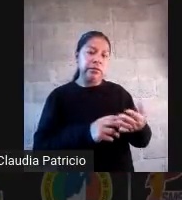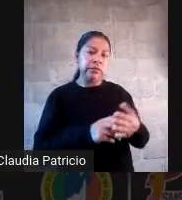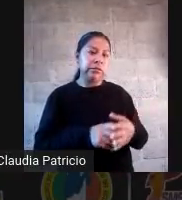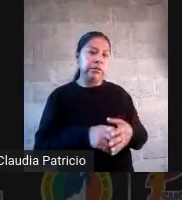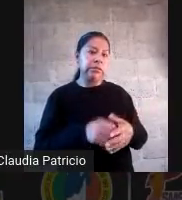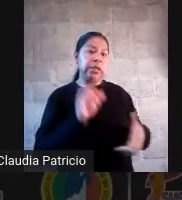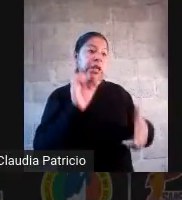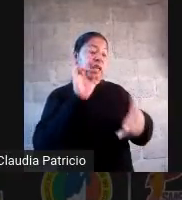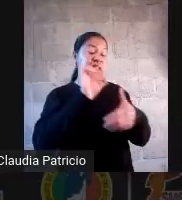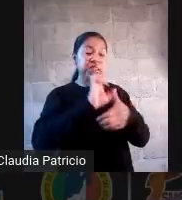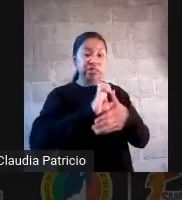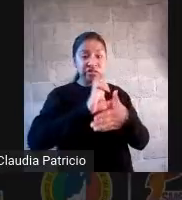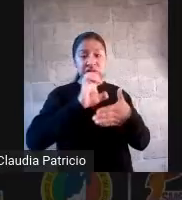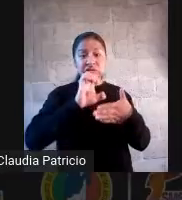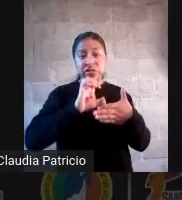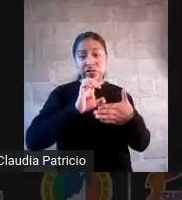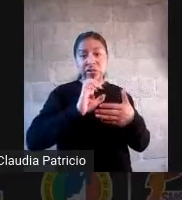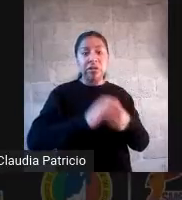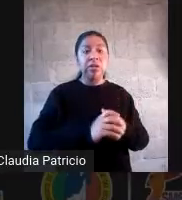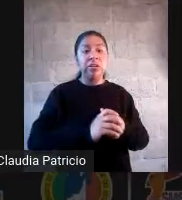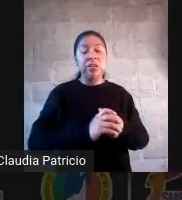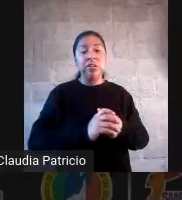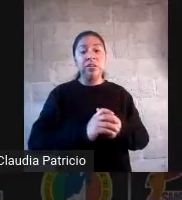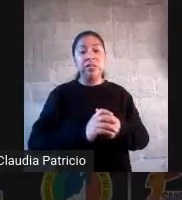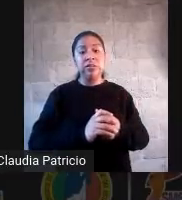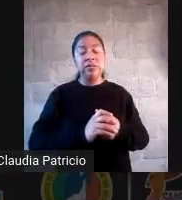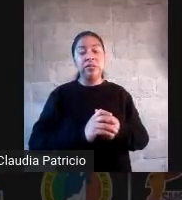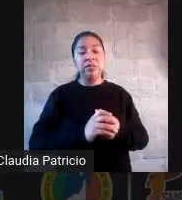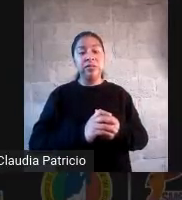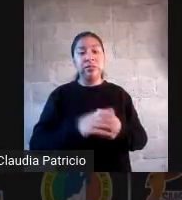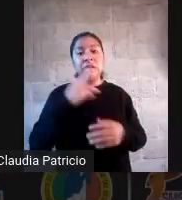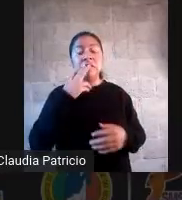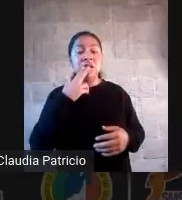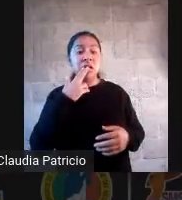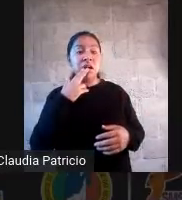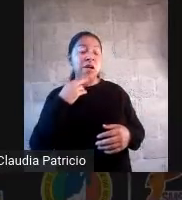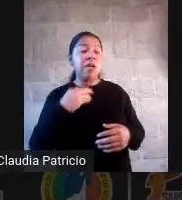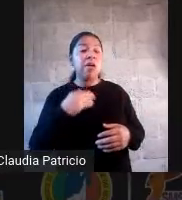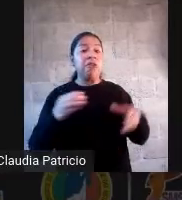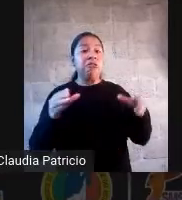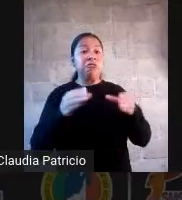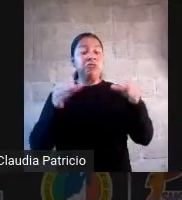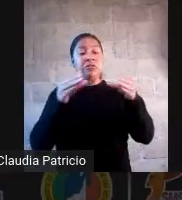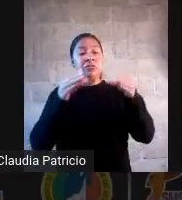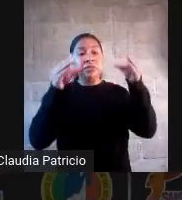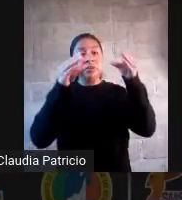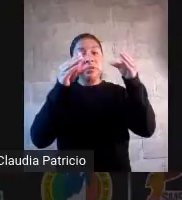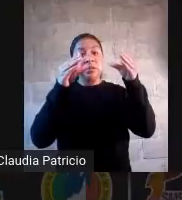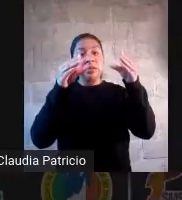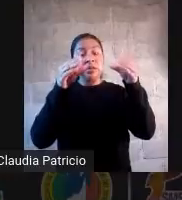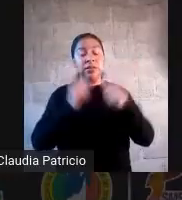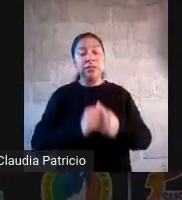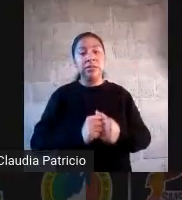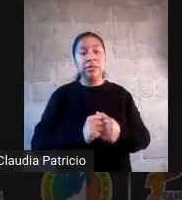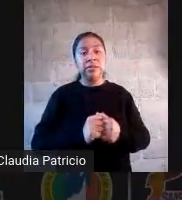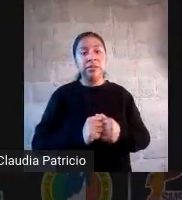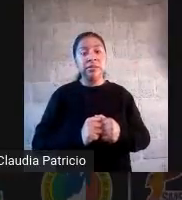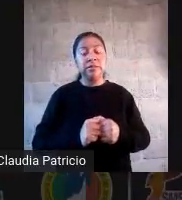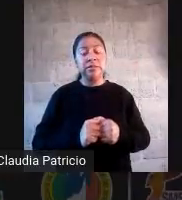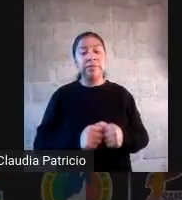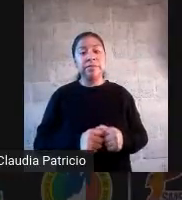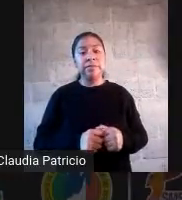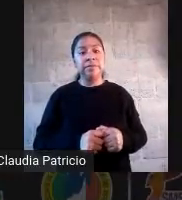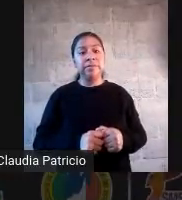el uso formativo que le estoy dando es, compañeros, directivo, a ver, están saliendo muy